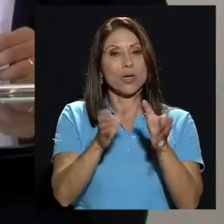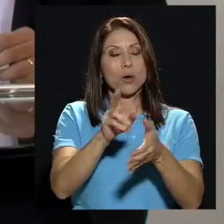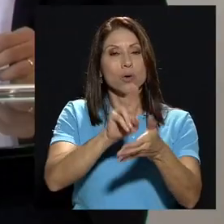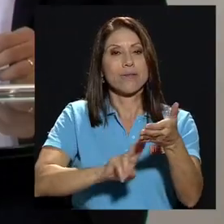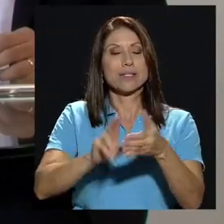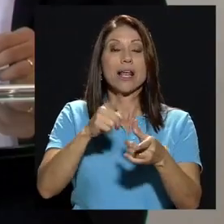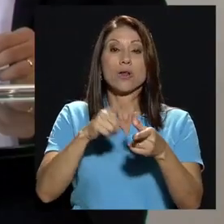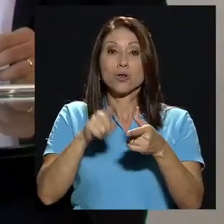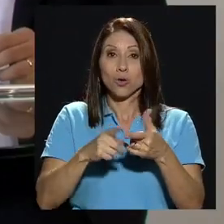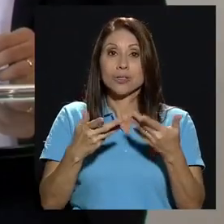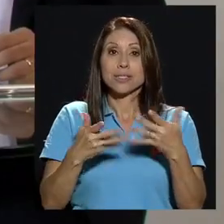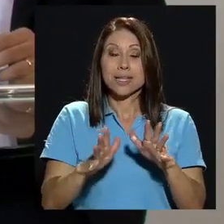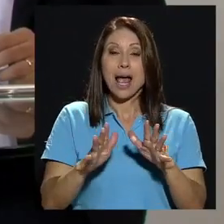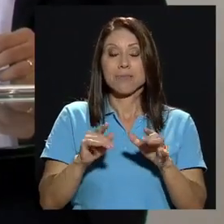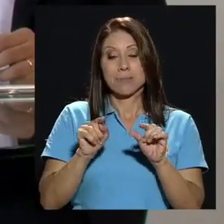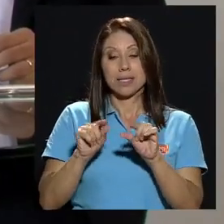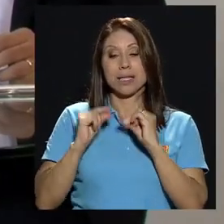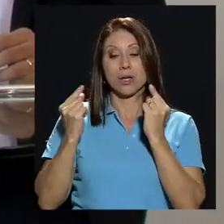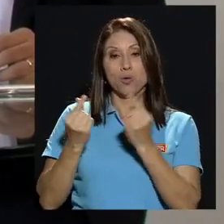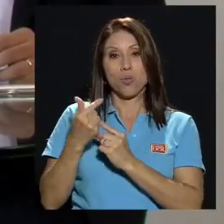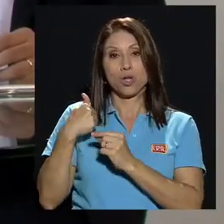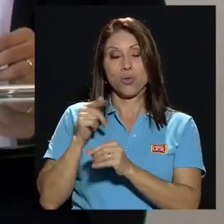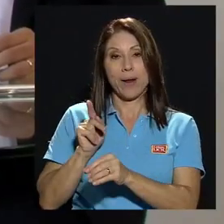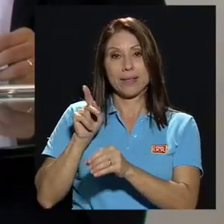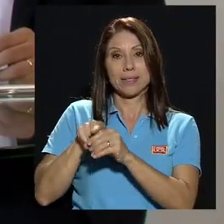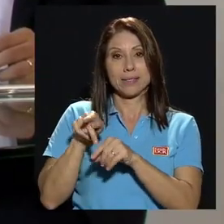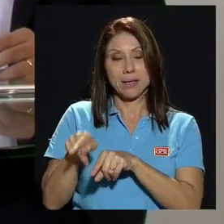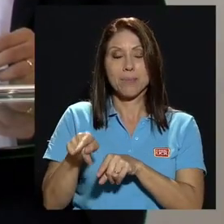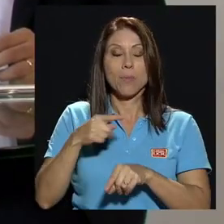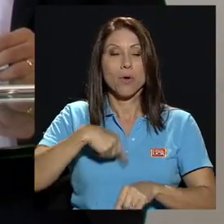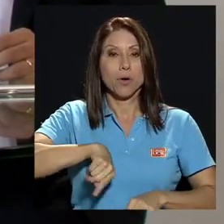también como grupo en el que participo, hemos estado